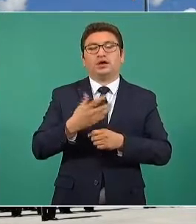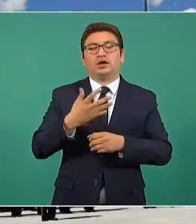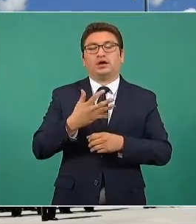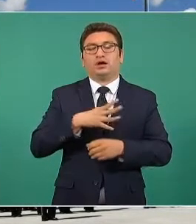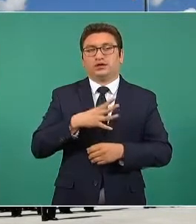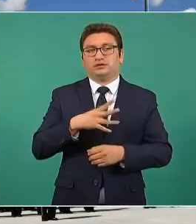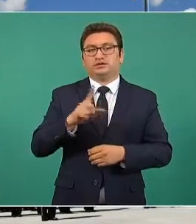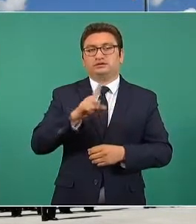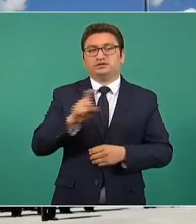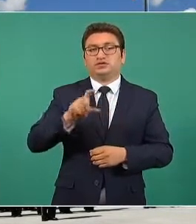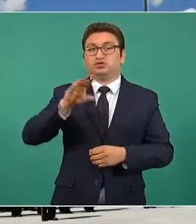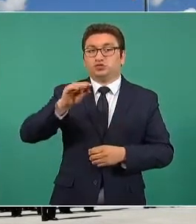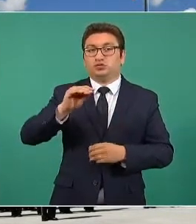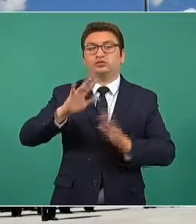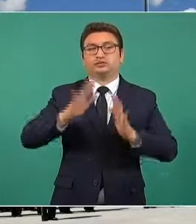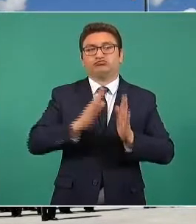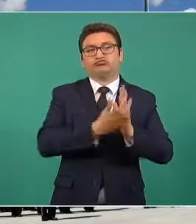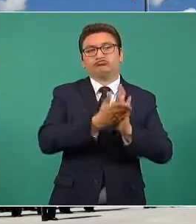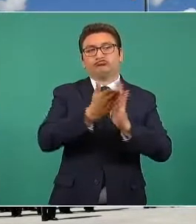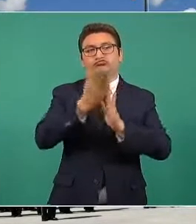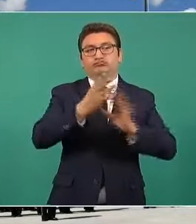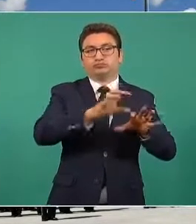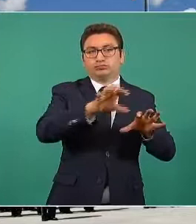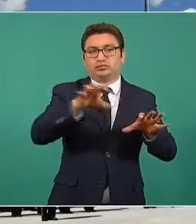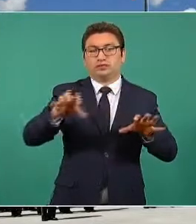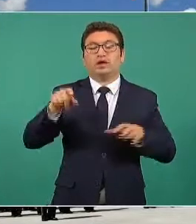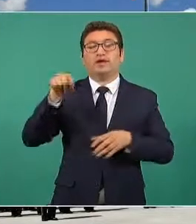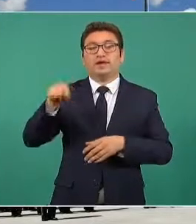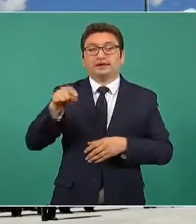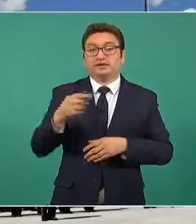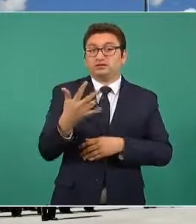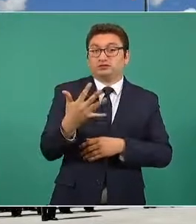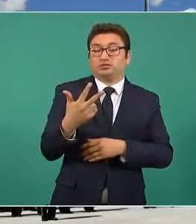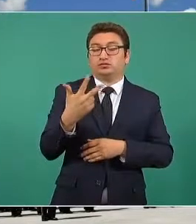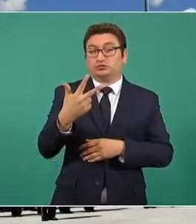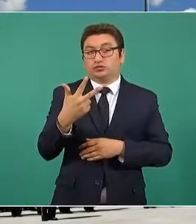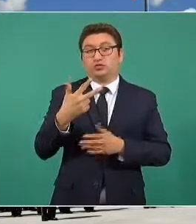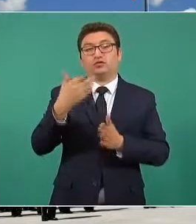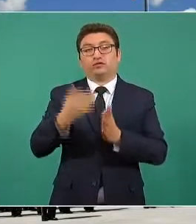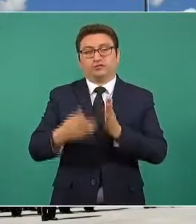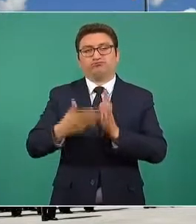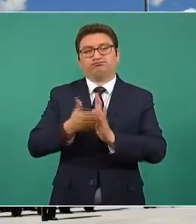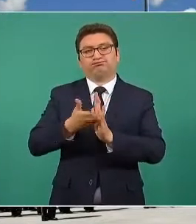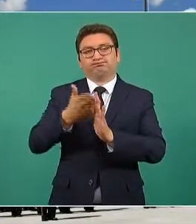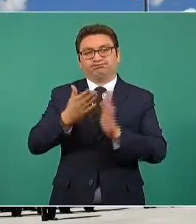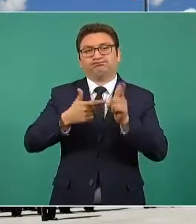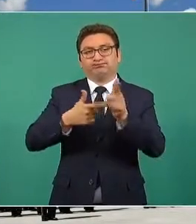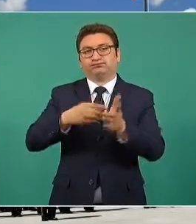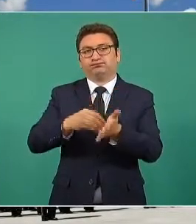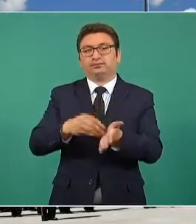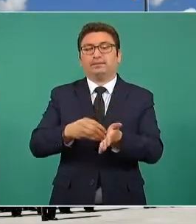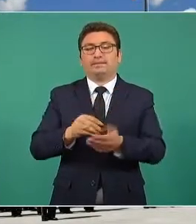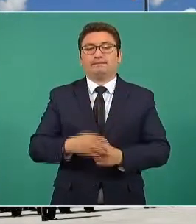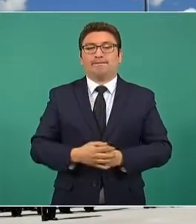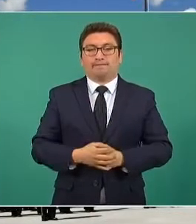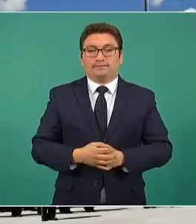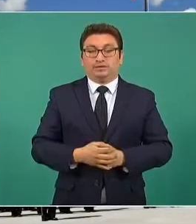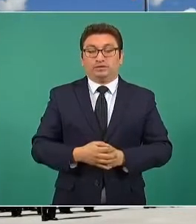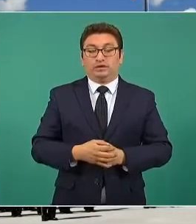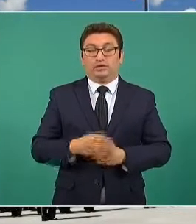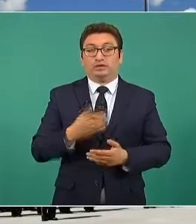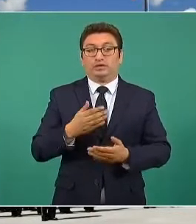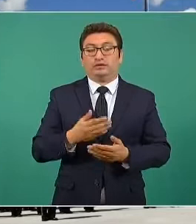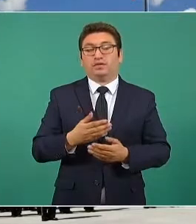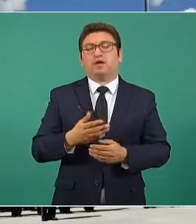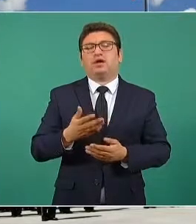cuarteles ya construidos, 58 en construcción, y en el presente año,